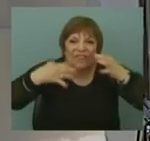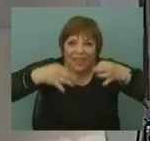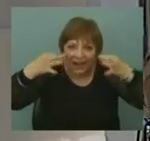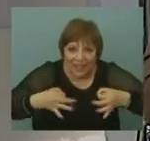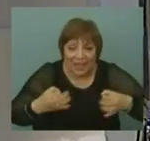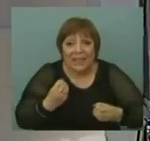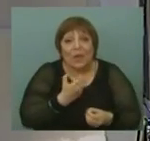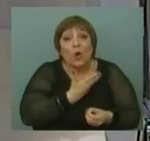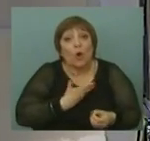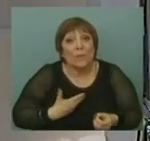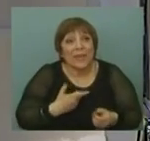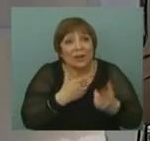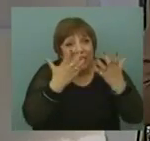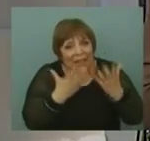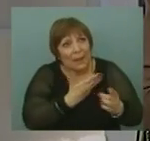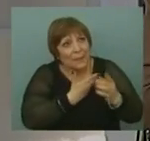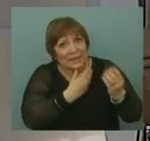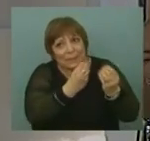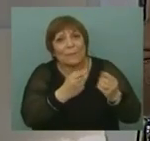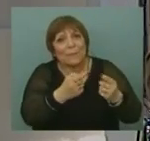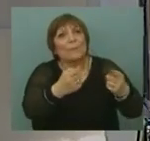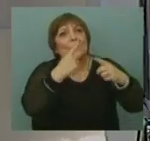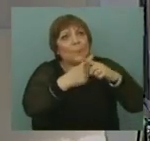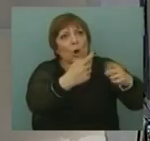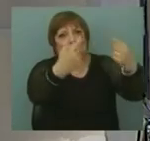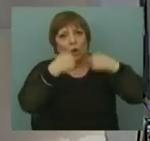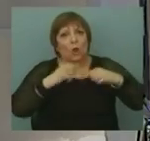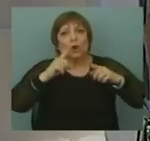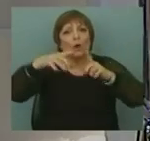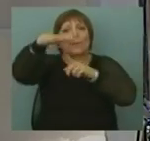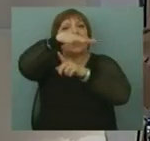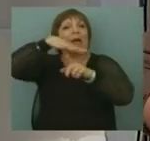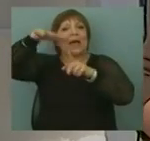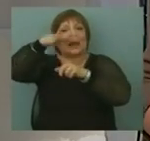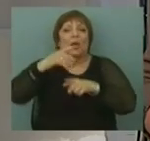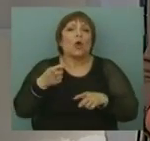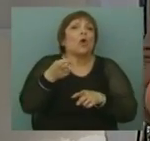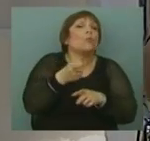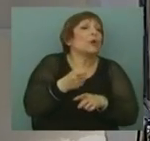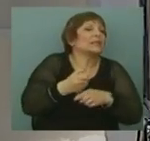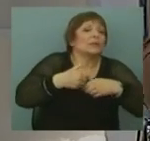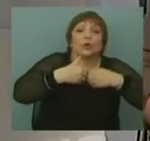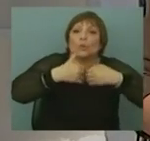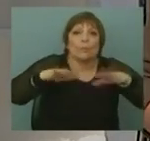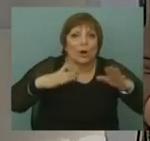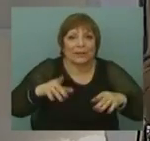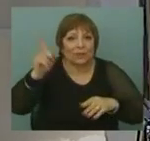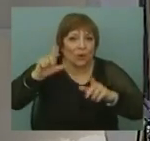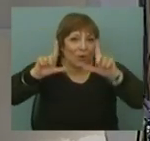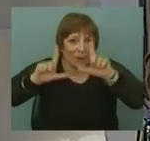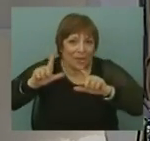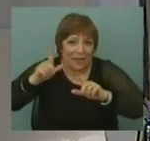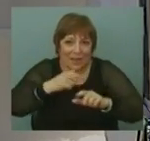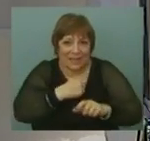quieren que sus gobernantes gobiernen para el pueblo y no para una élite, una casta, así sea el Partido Comunista centralizado en Beijing, por ejemplo,